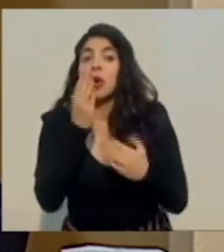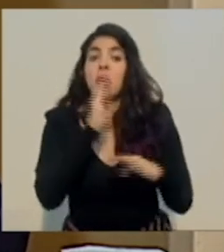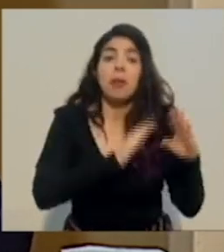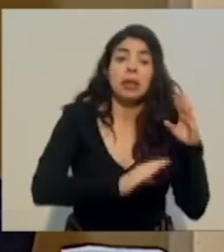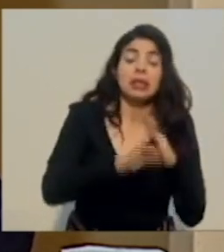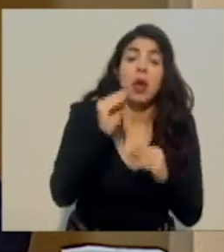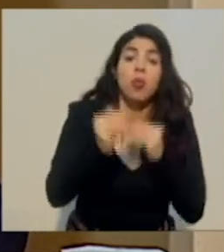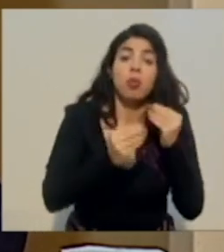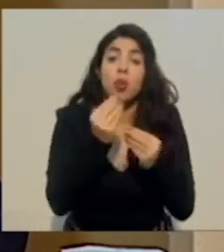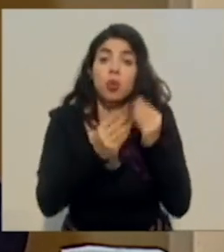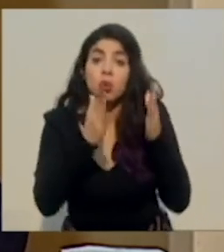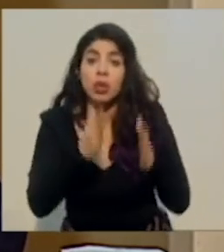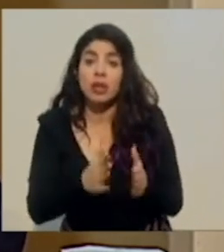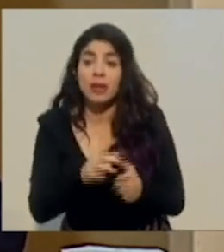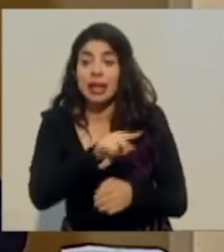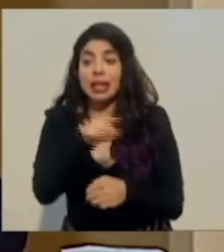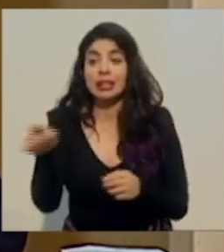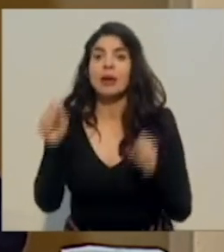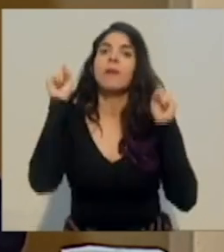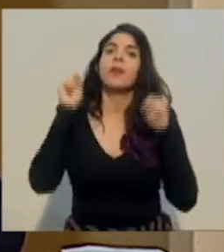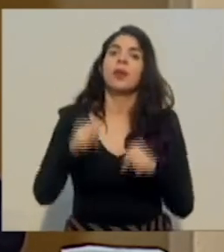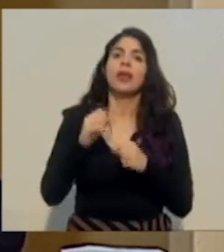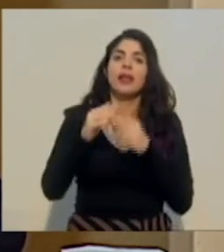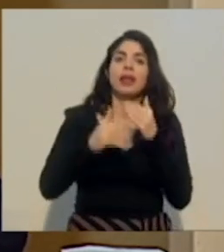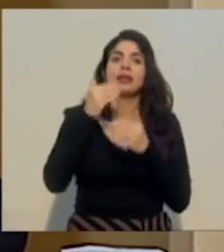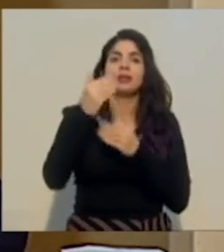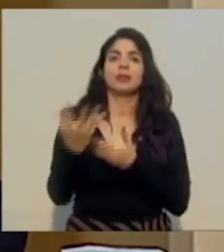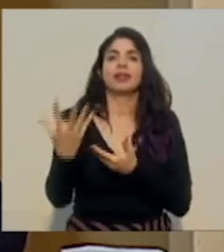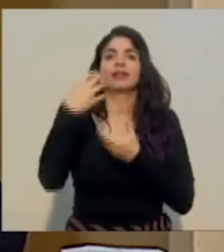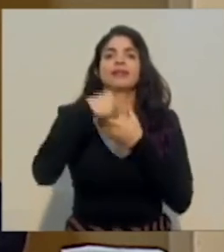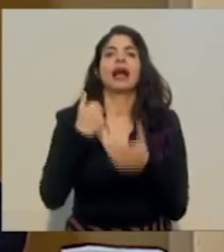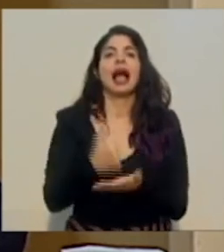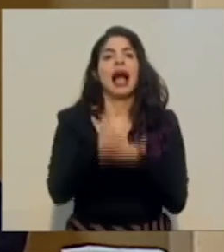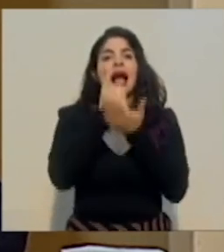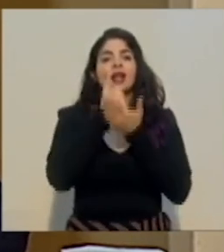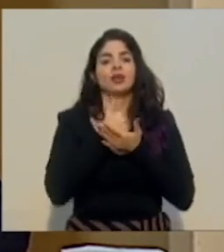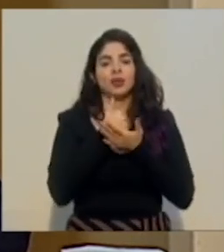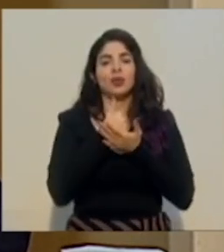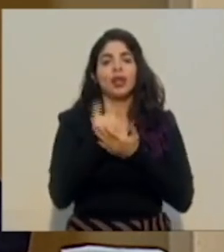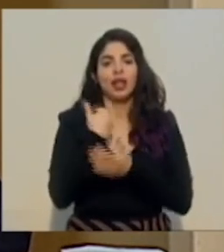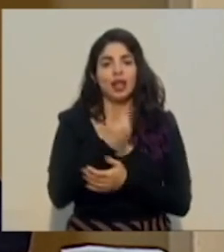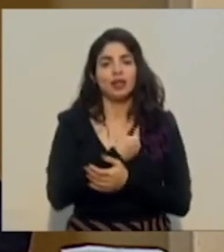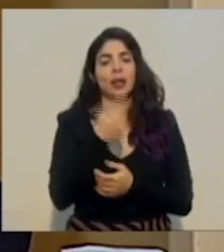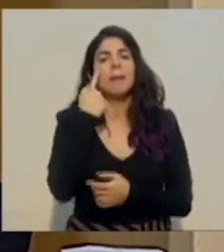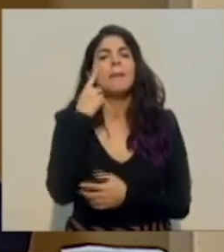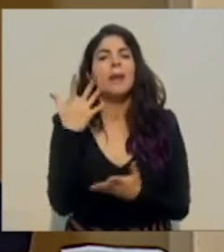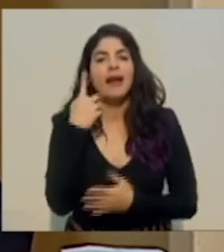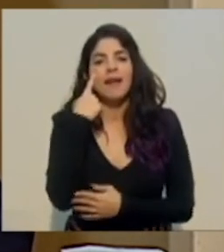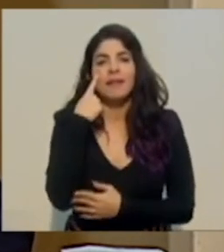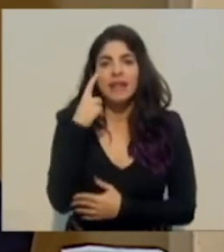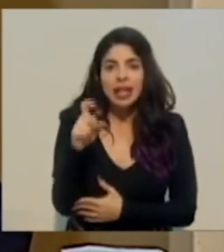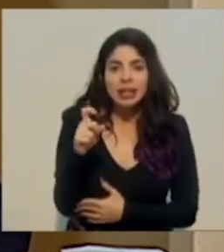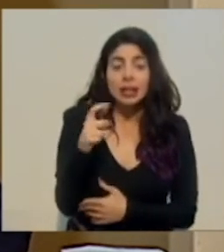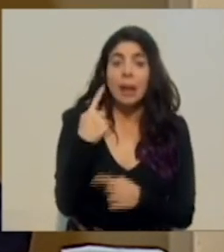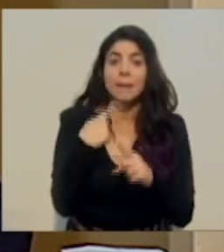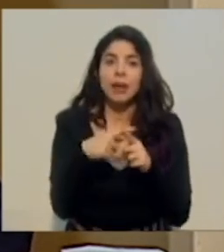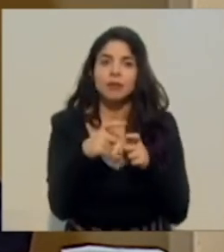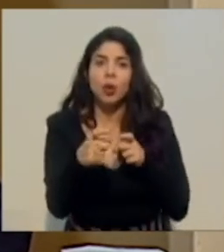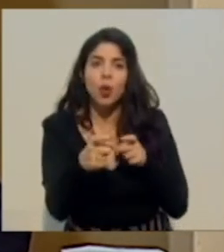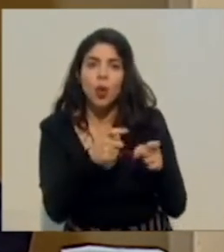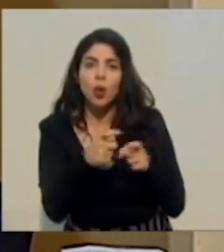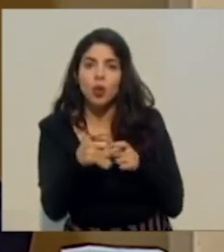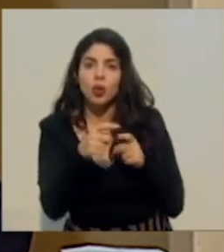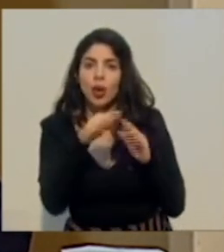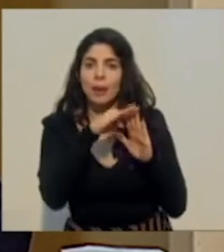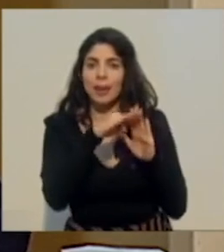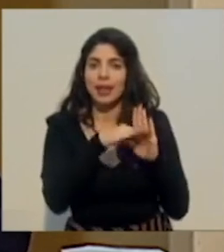eventualmente ayudarnos a la fiscalización y el control de las medidas que todos y todas tenemos que tener en